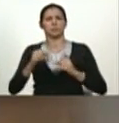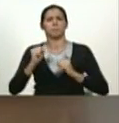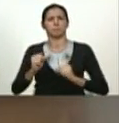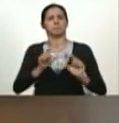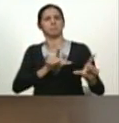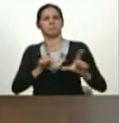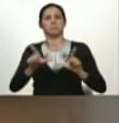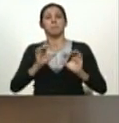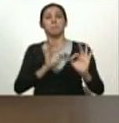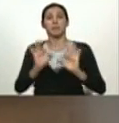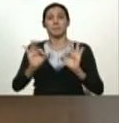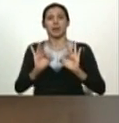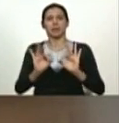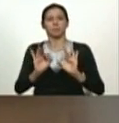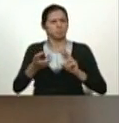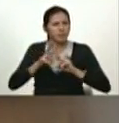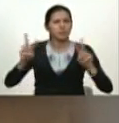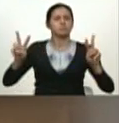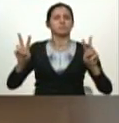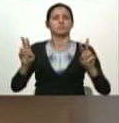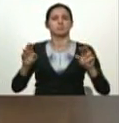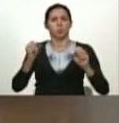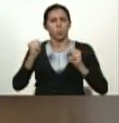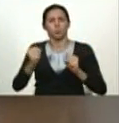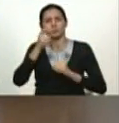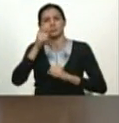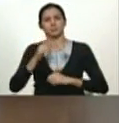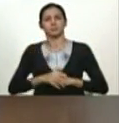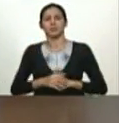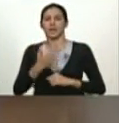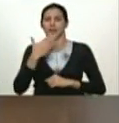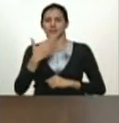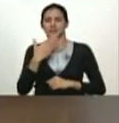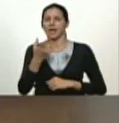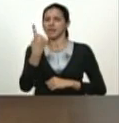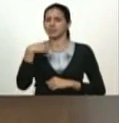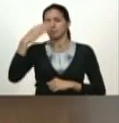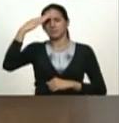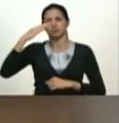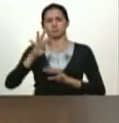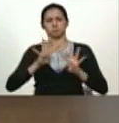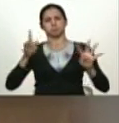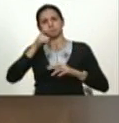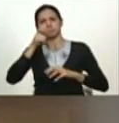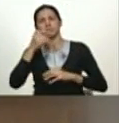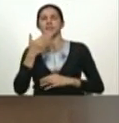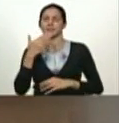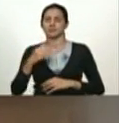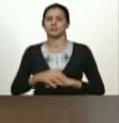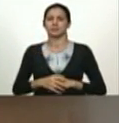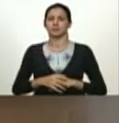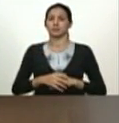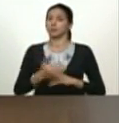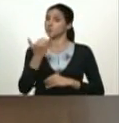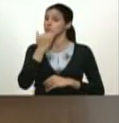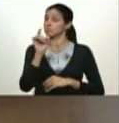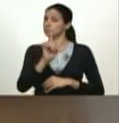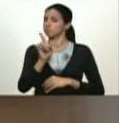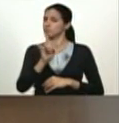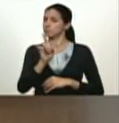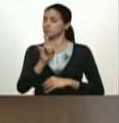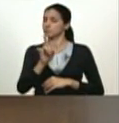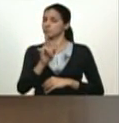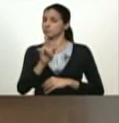que esta patria siga en paz le agradezco a la fuerza armada todo lo que hizo ayer para su instalación en la asamblea nacional no se equivoquen con la fuerza armada